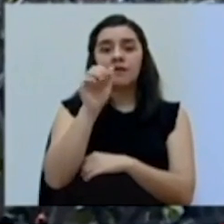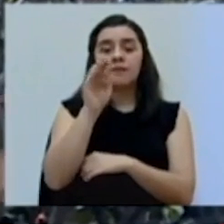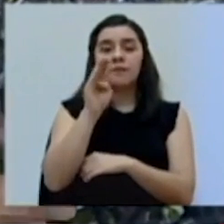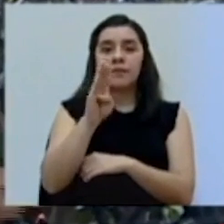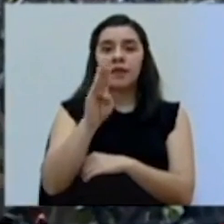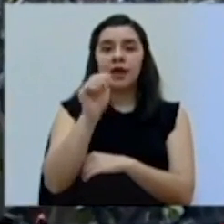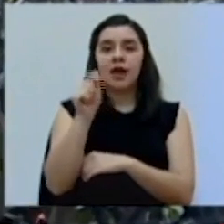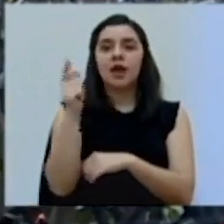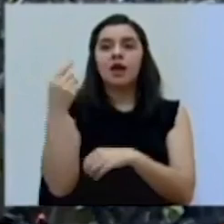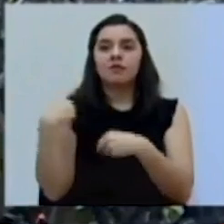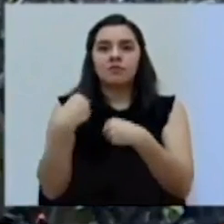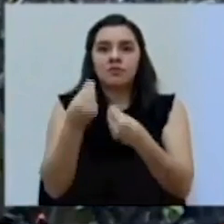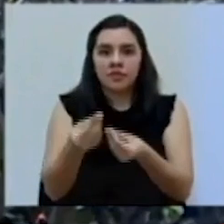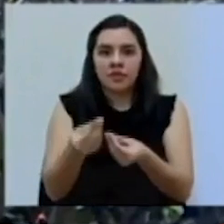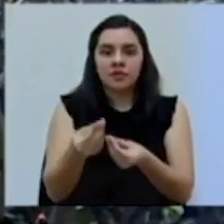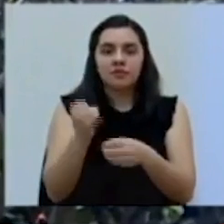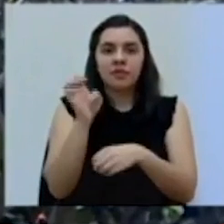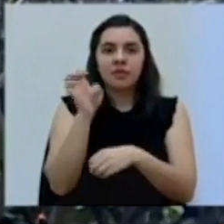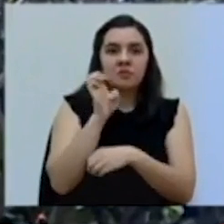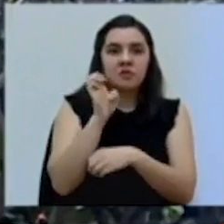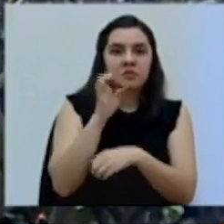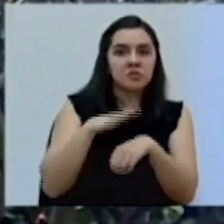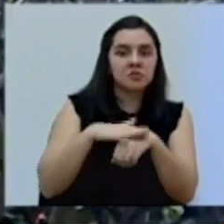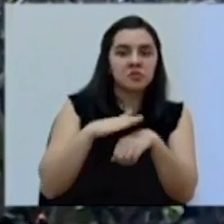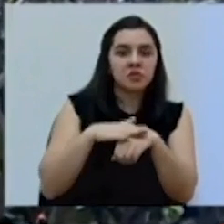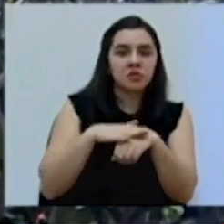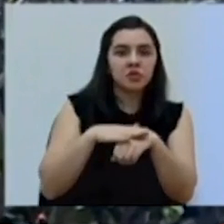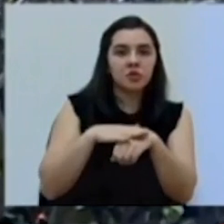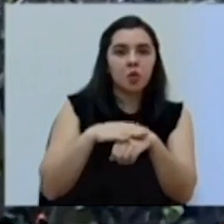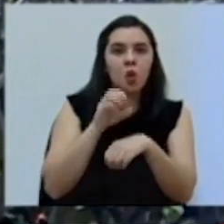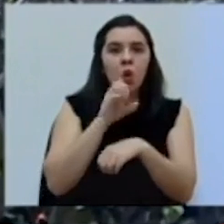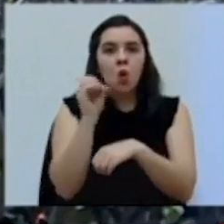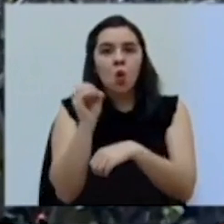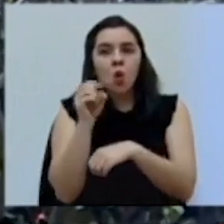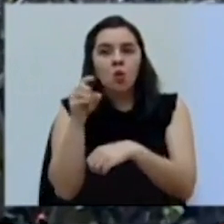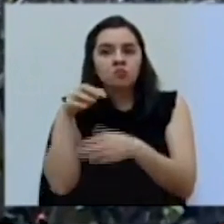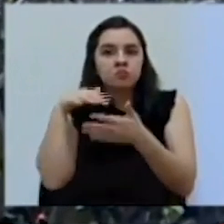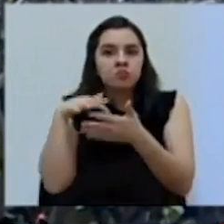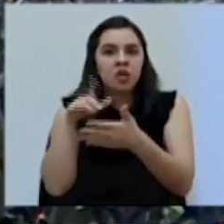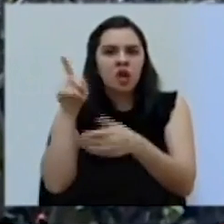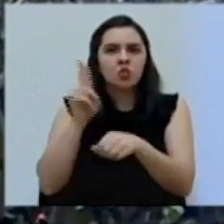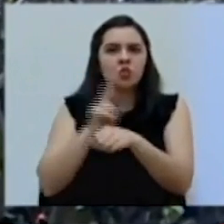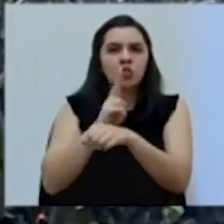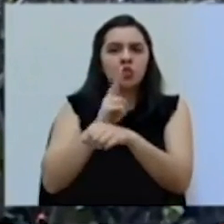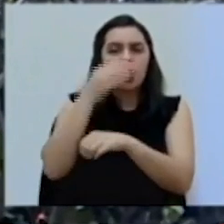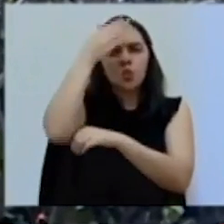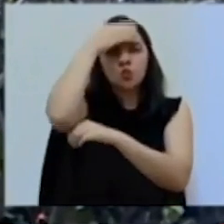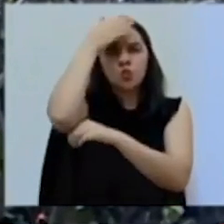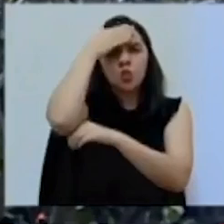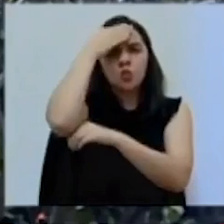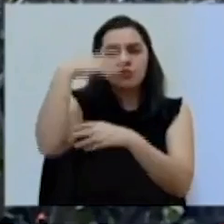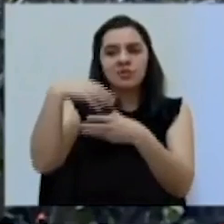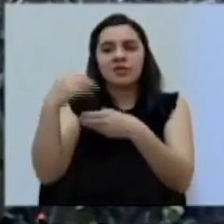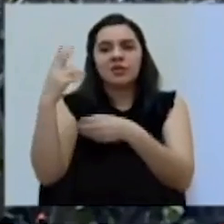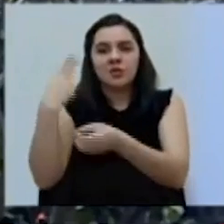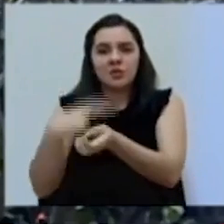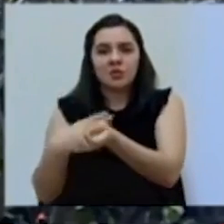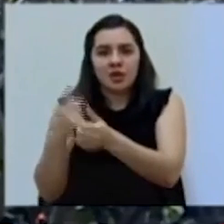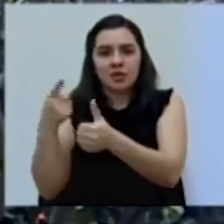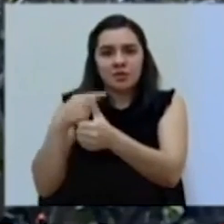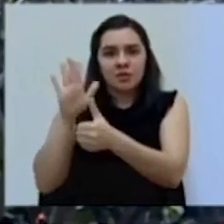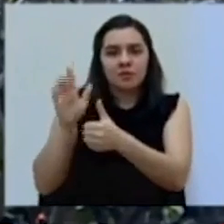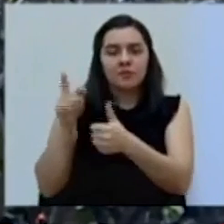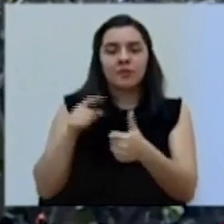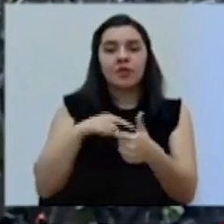o si esperarán más estudios. Esto fue lo que utilizó el presidente Trump después de salir del hospital. Esa la primera. La